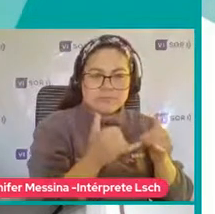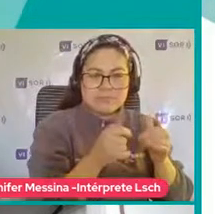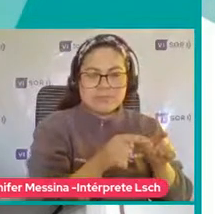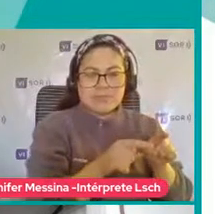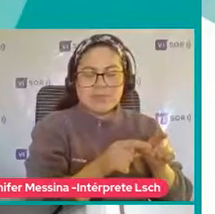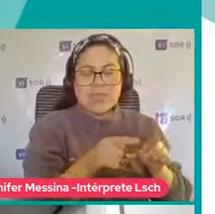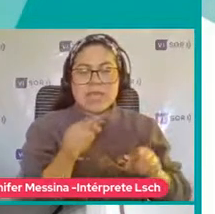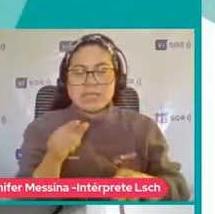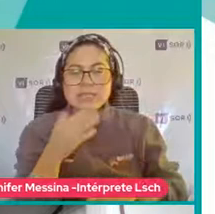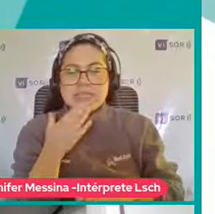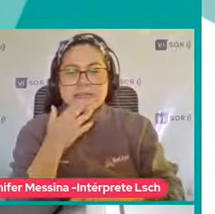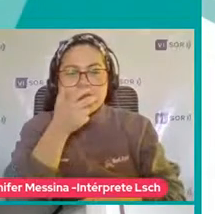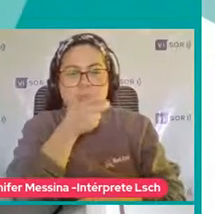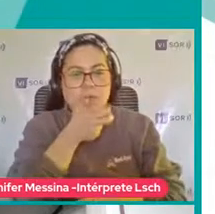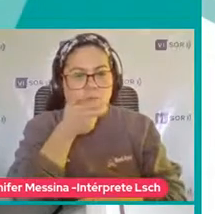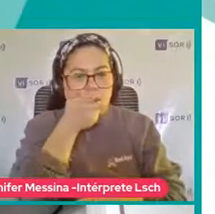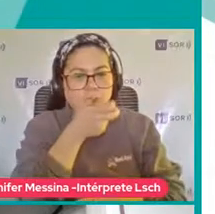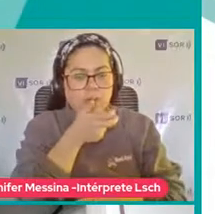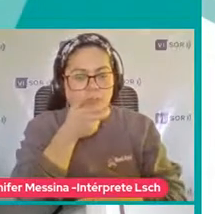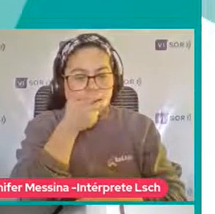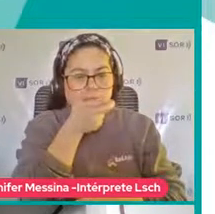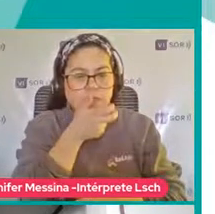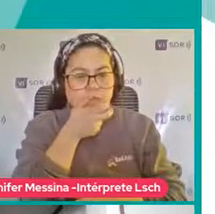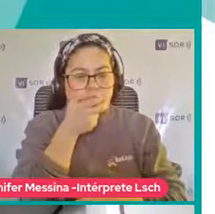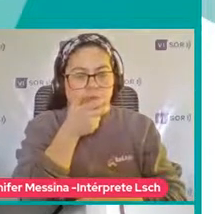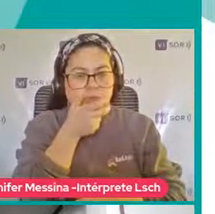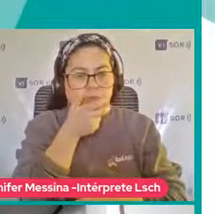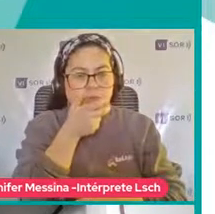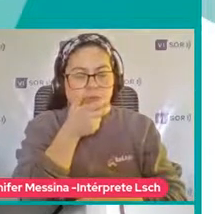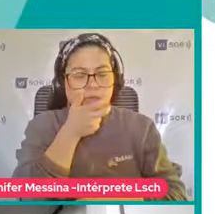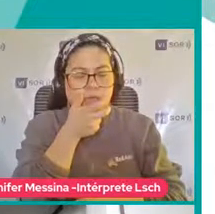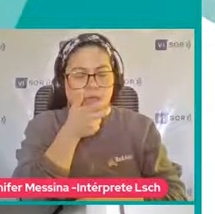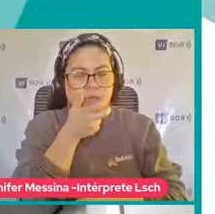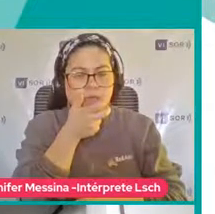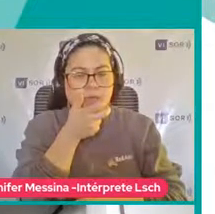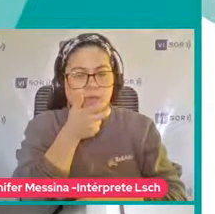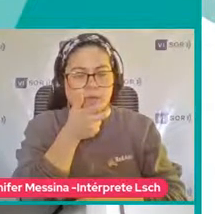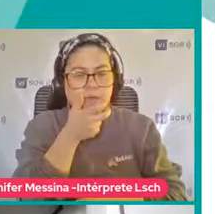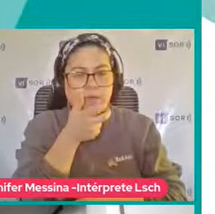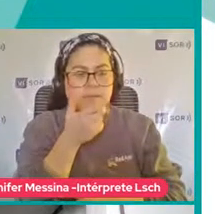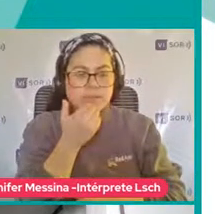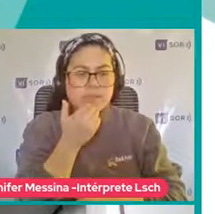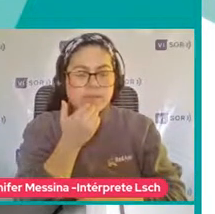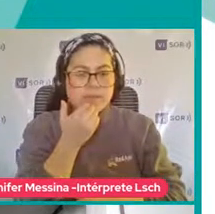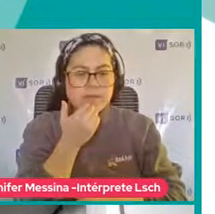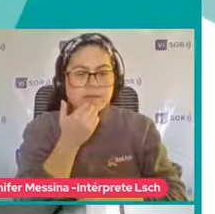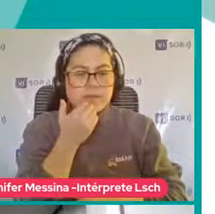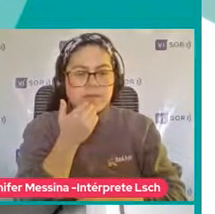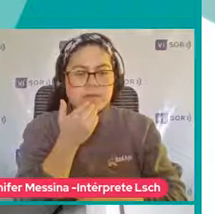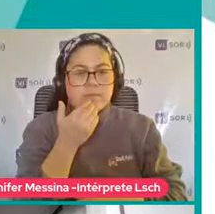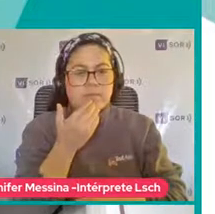Hay una pérdida Tan solo De socializar Y también De desarrollar Este lenguaje Como acción social